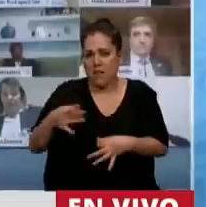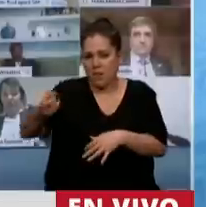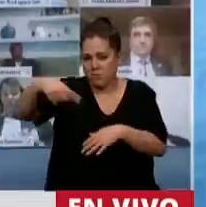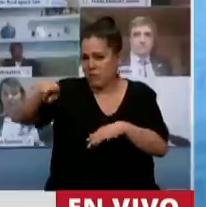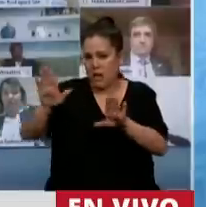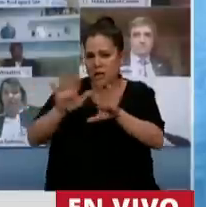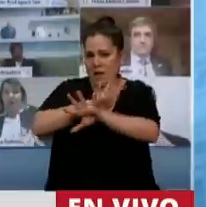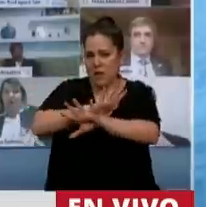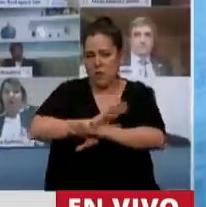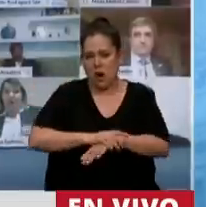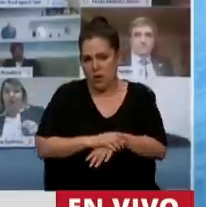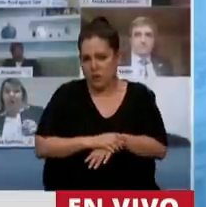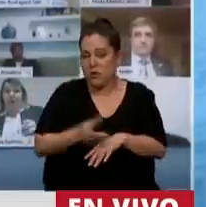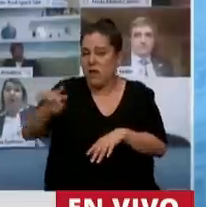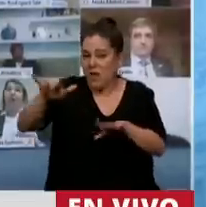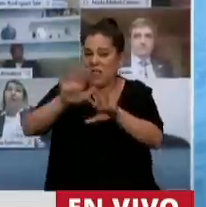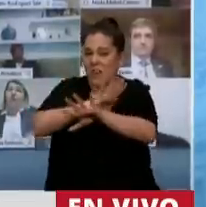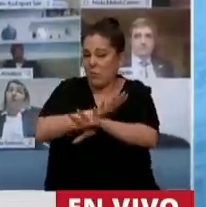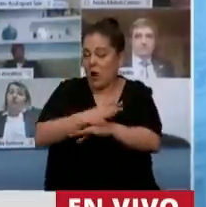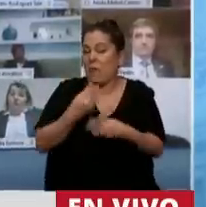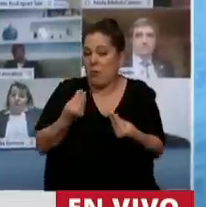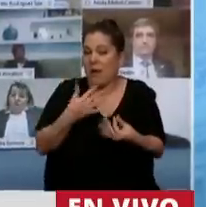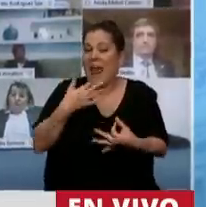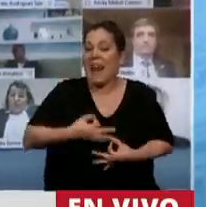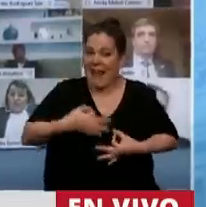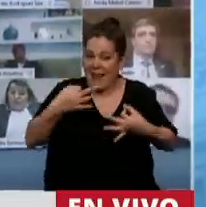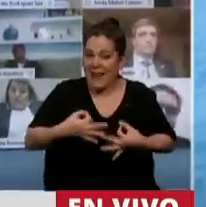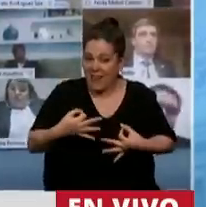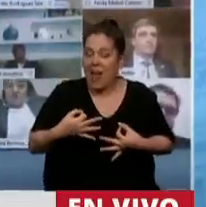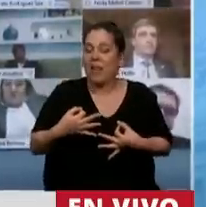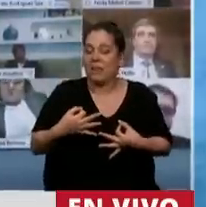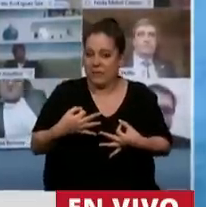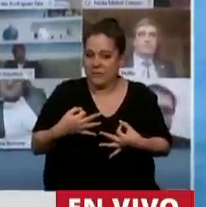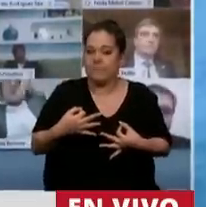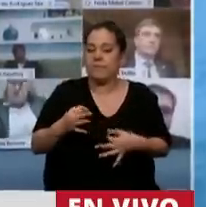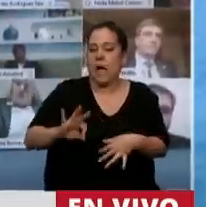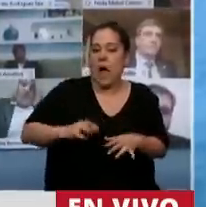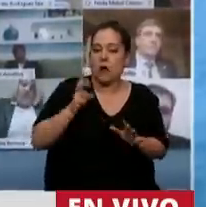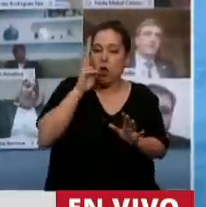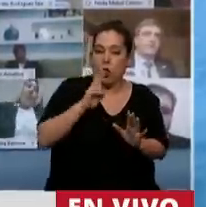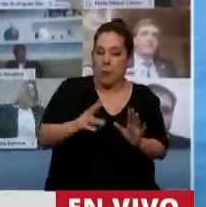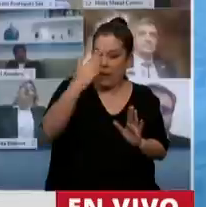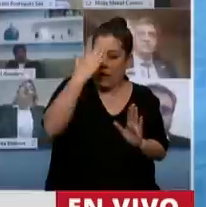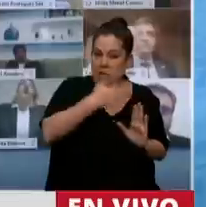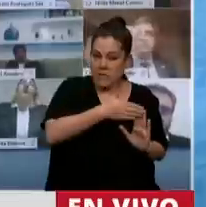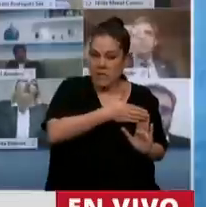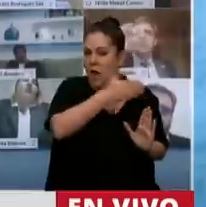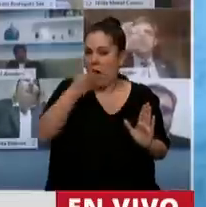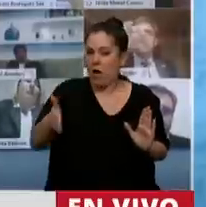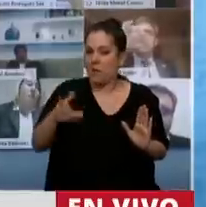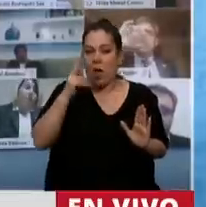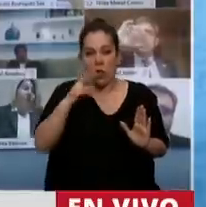Están equivocados porque es verdad que durante el 2015 al 2019